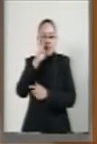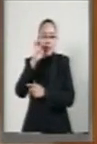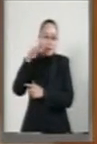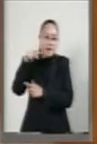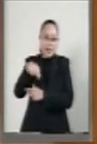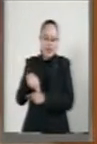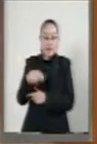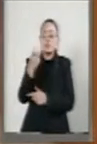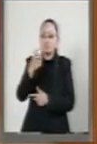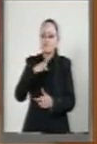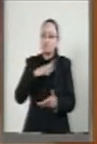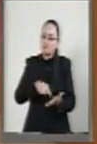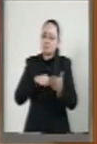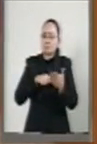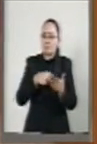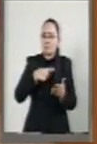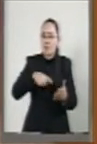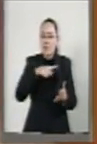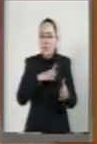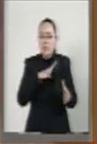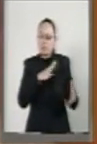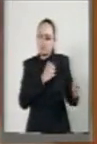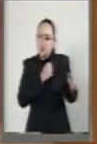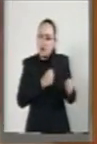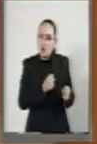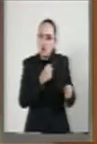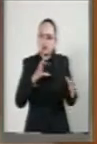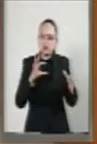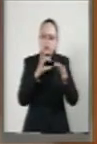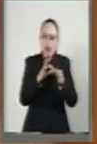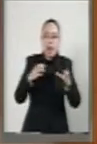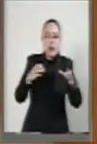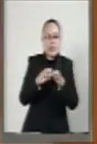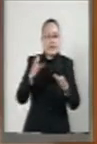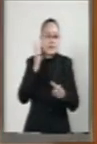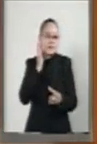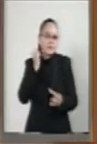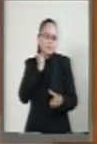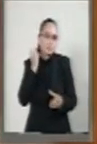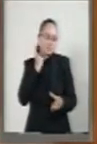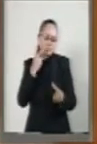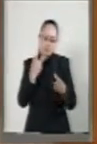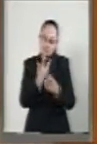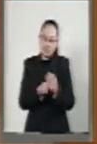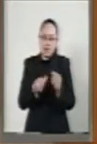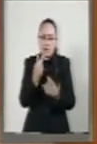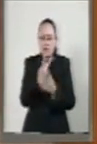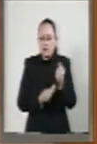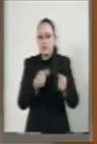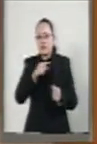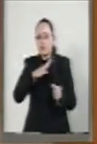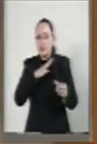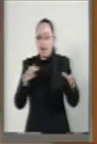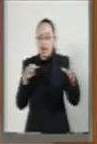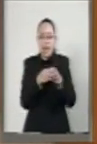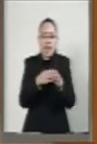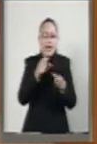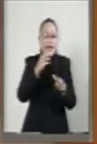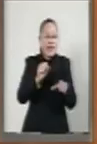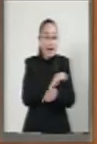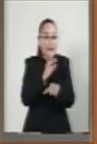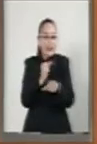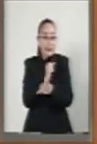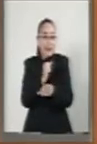Nieto y la convicción democrática del Congreso de la Unión, hemos modernizado al sector energético